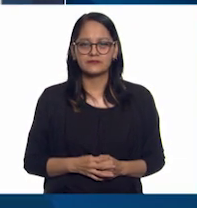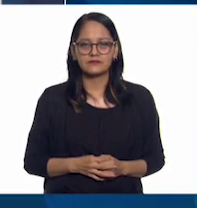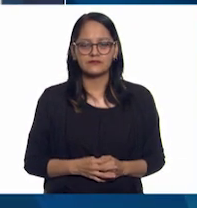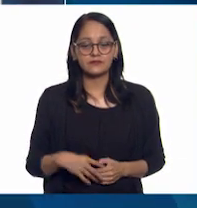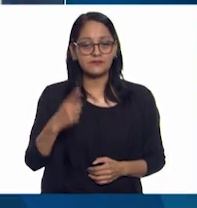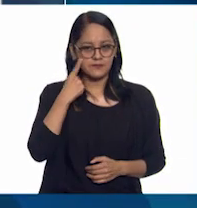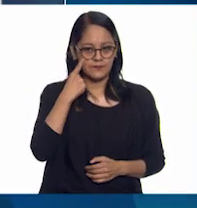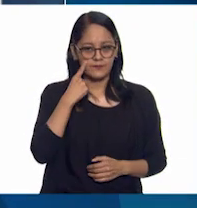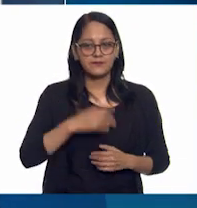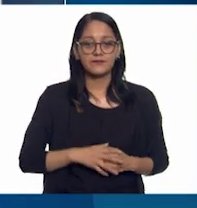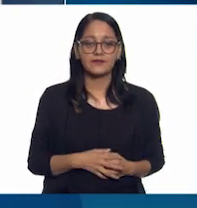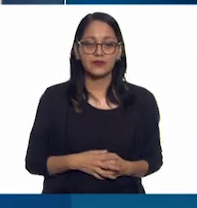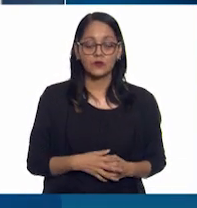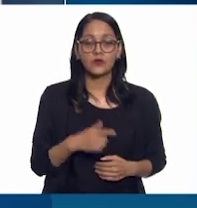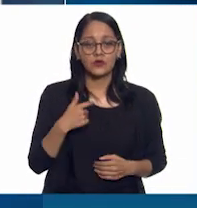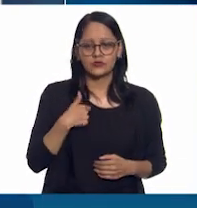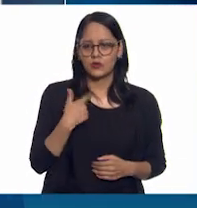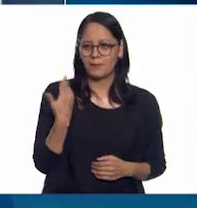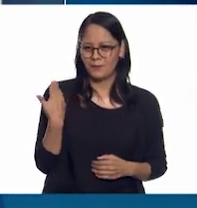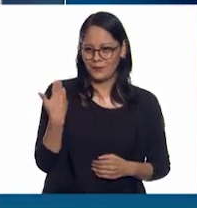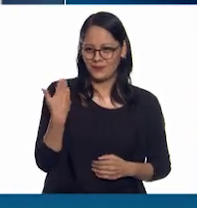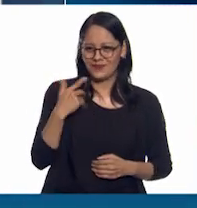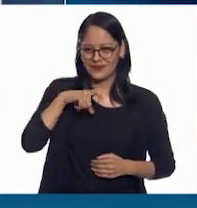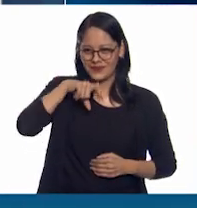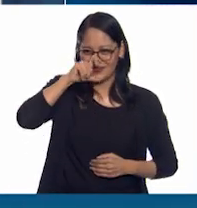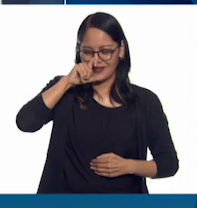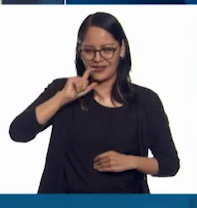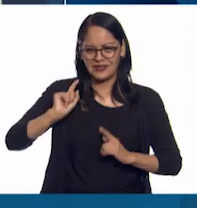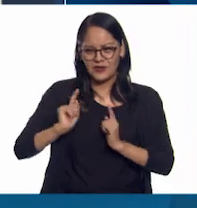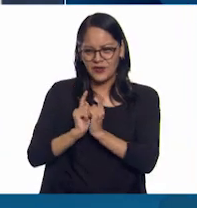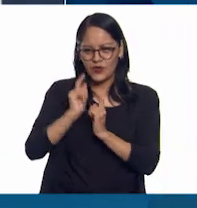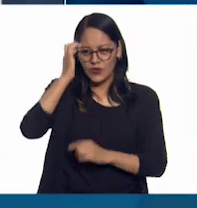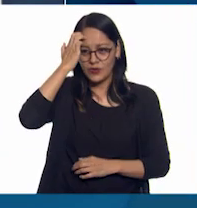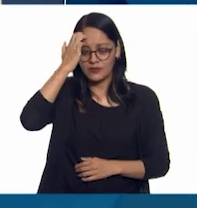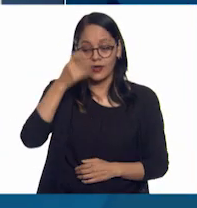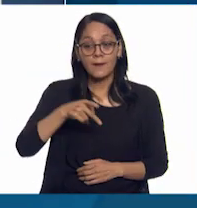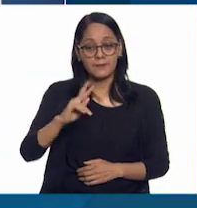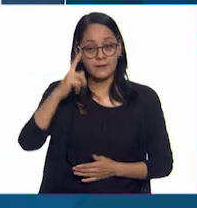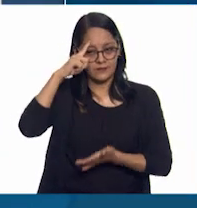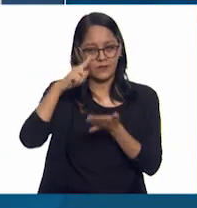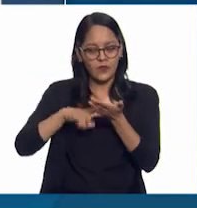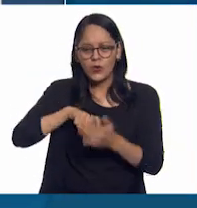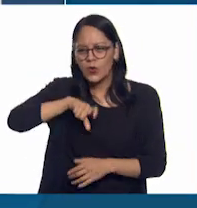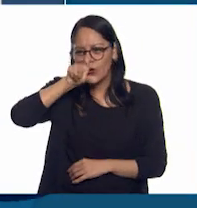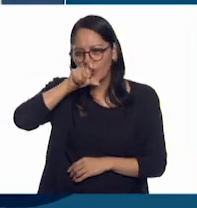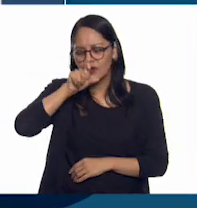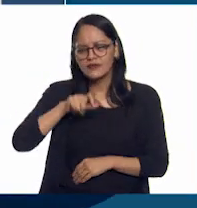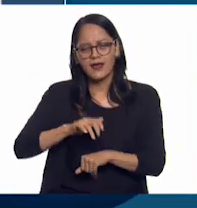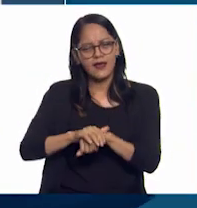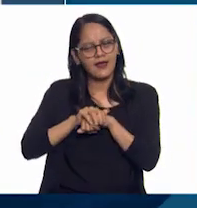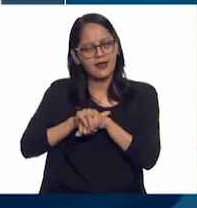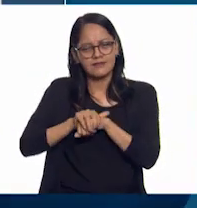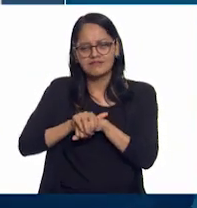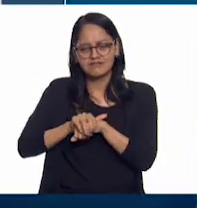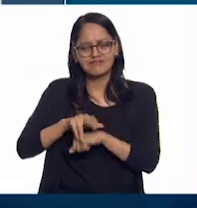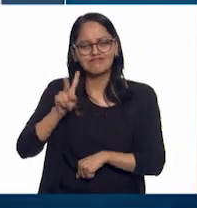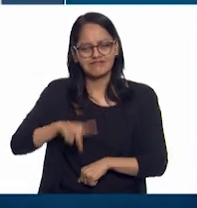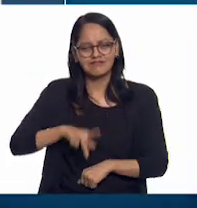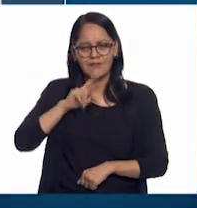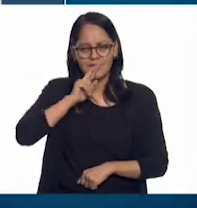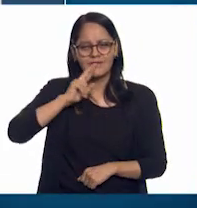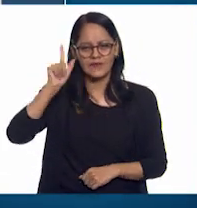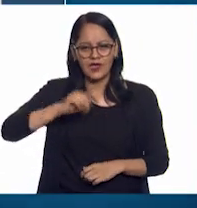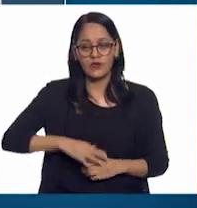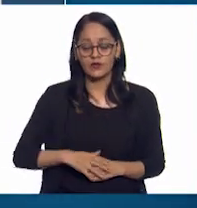Fíjate que a pesar de que tengo muy poco tiempo de conocerlo, considero a Lolo uno de mis mejores amigos más cercanos. Me